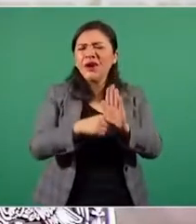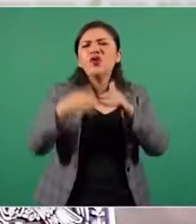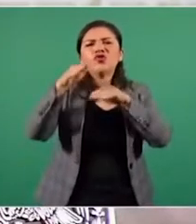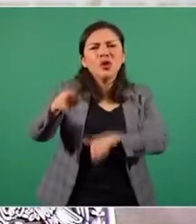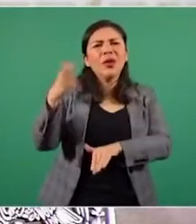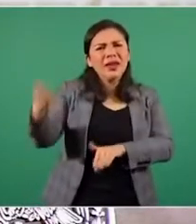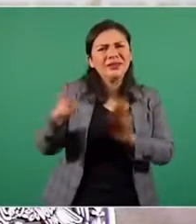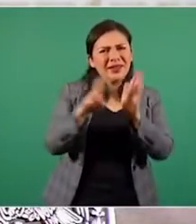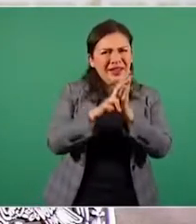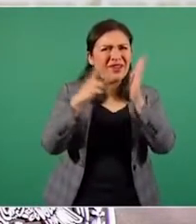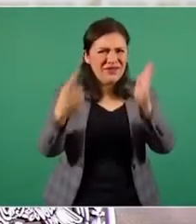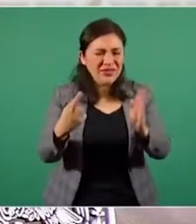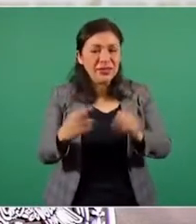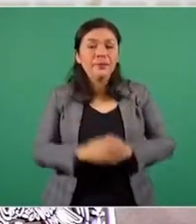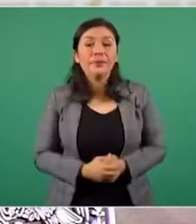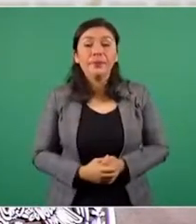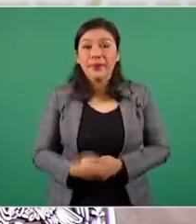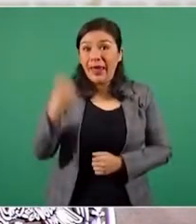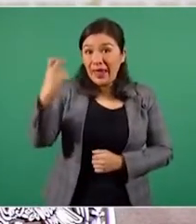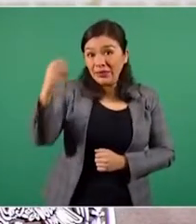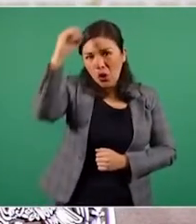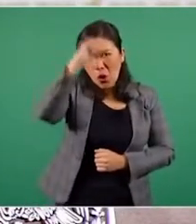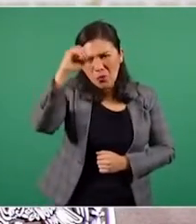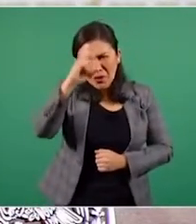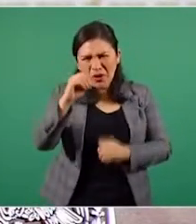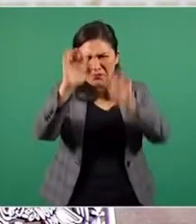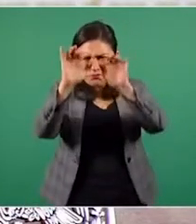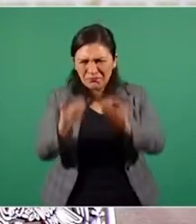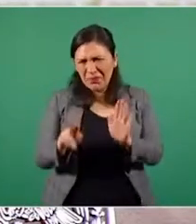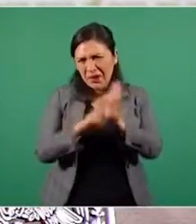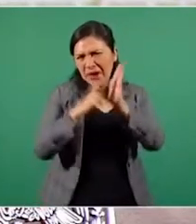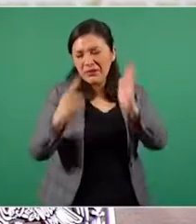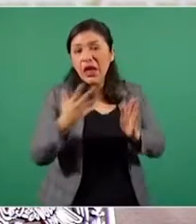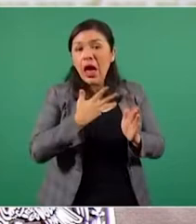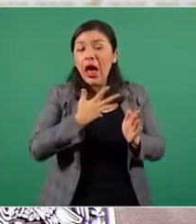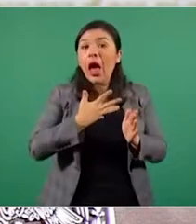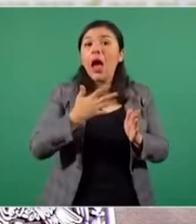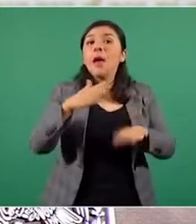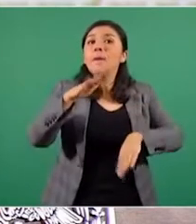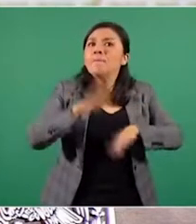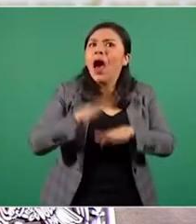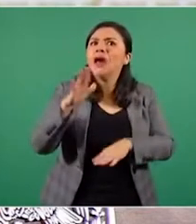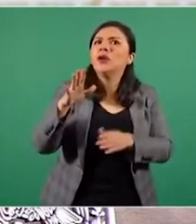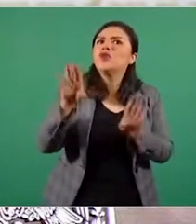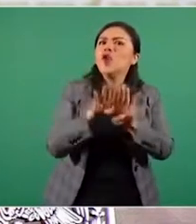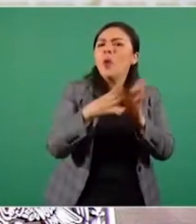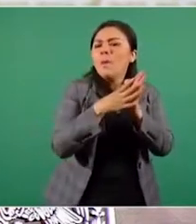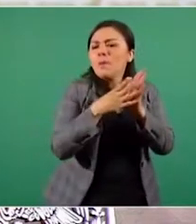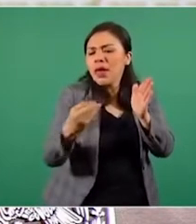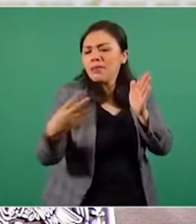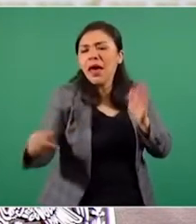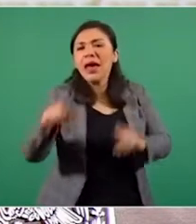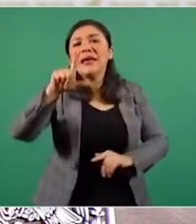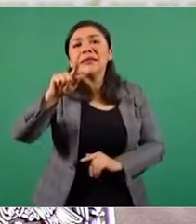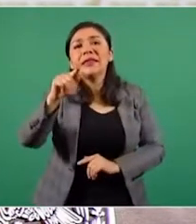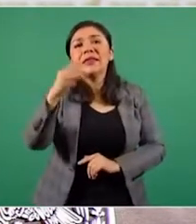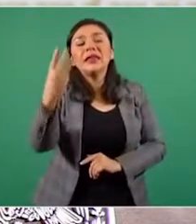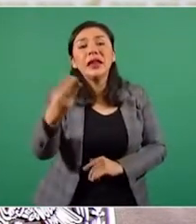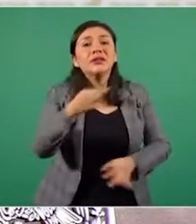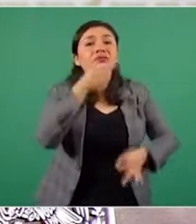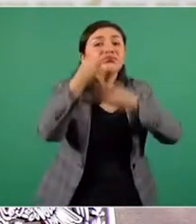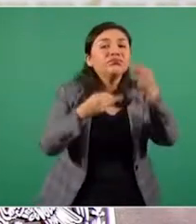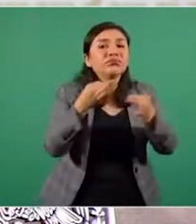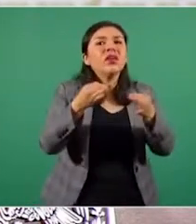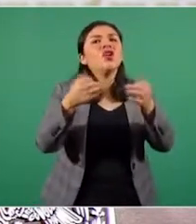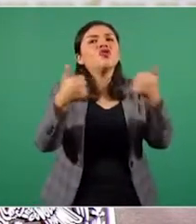Economist. De este artículo de opinión se produjeron 73 notas negativas de prensa, radio y televisión,